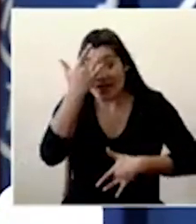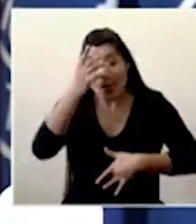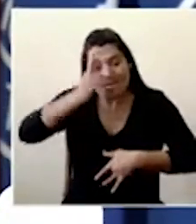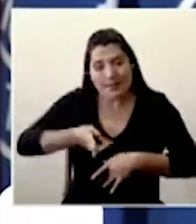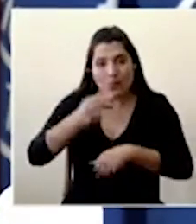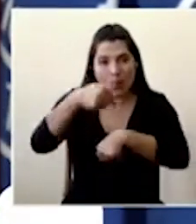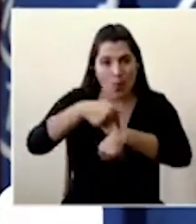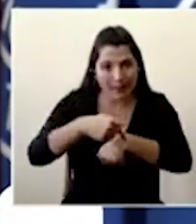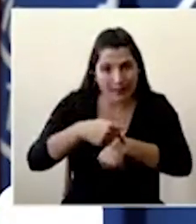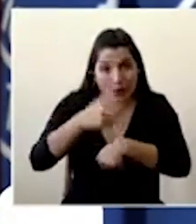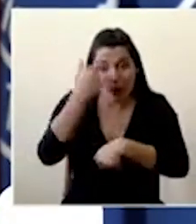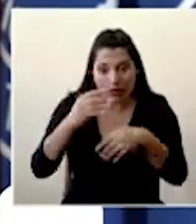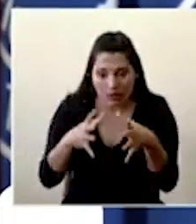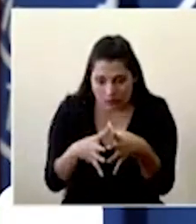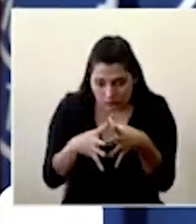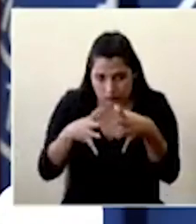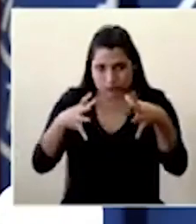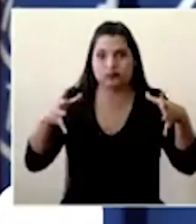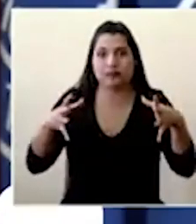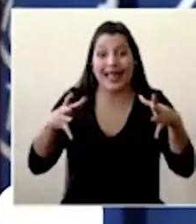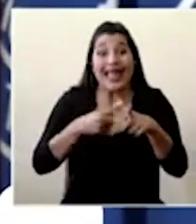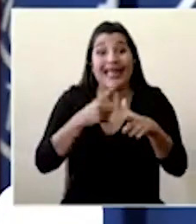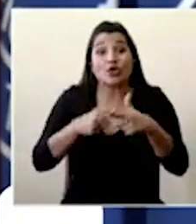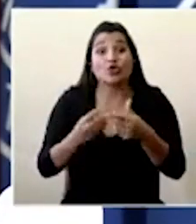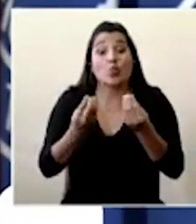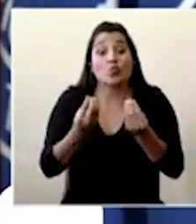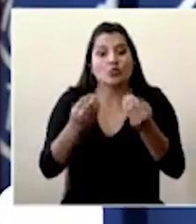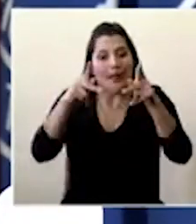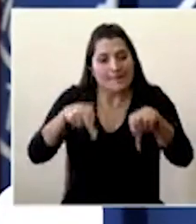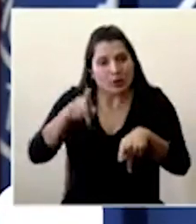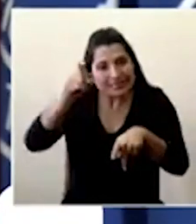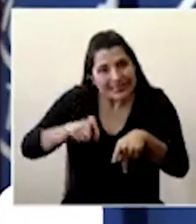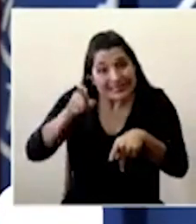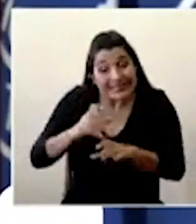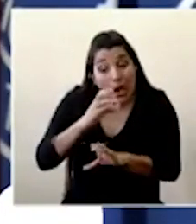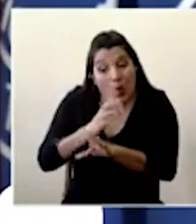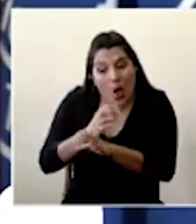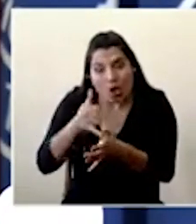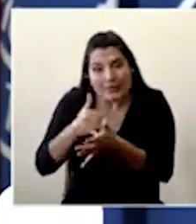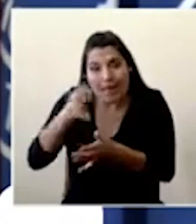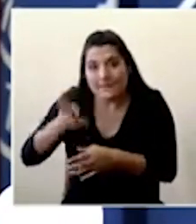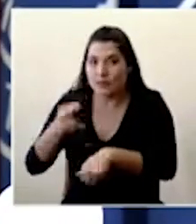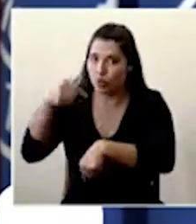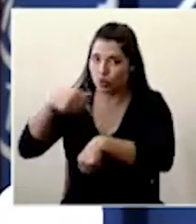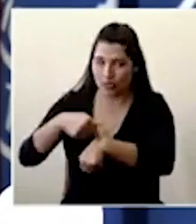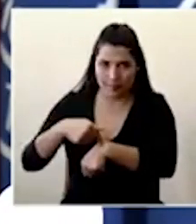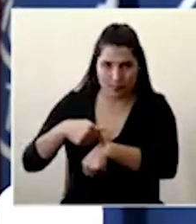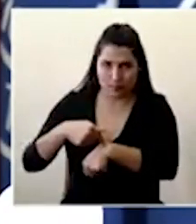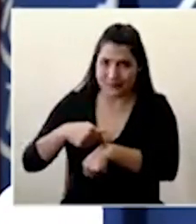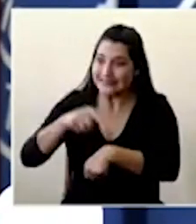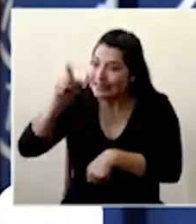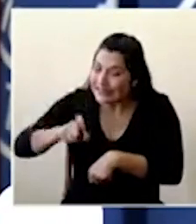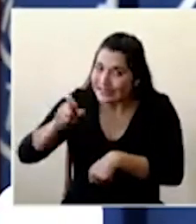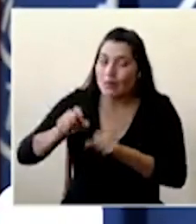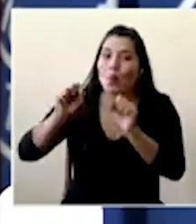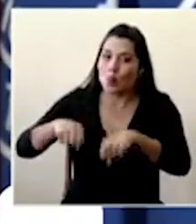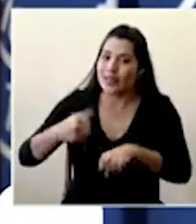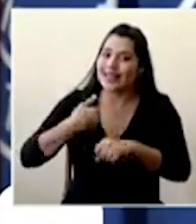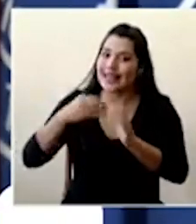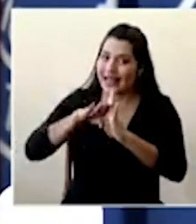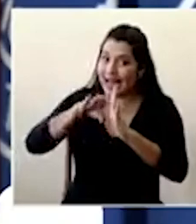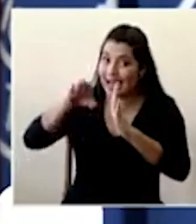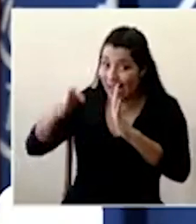a ir muchas personas eventualmente necesitar alguna unidad de cuidados intensivos y preocupamos que esté disponible esa es la misión que tenemos